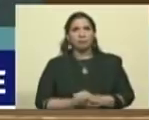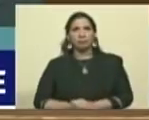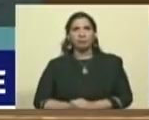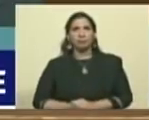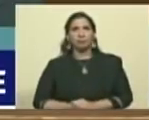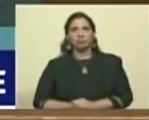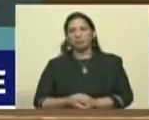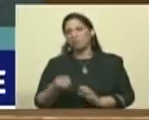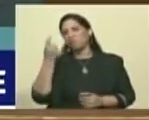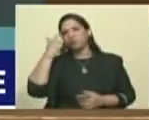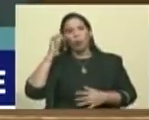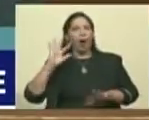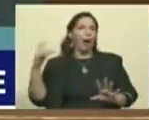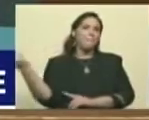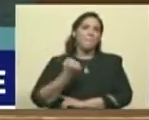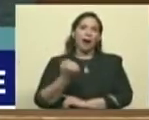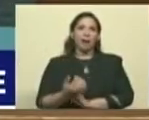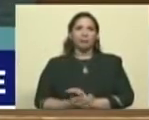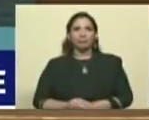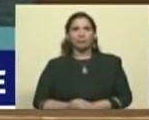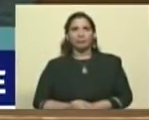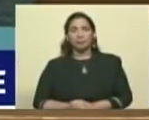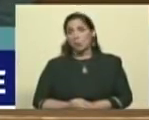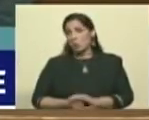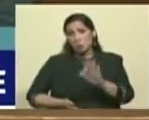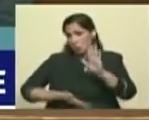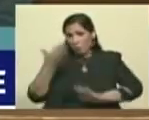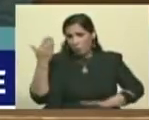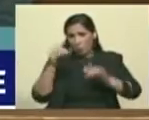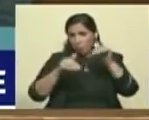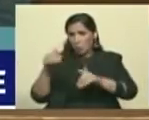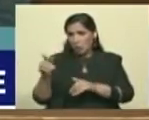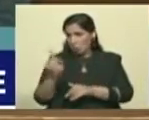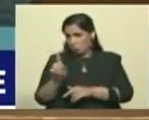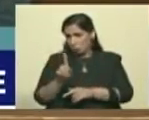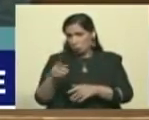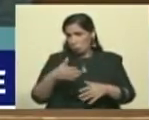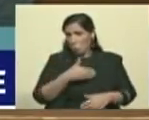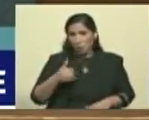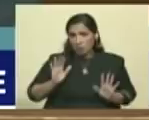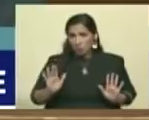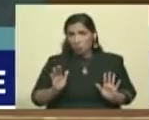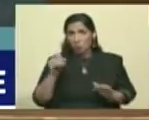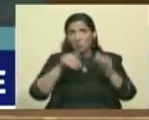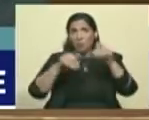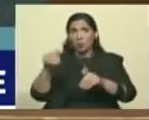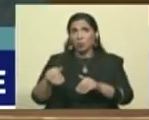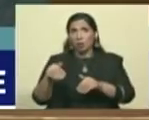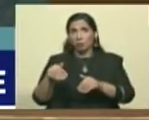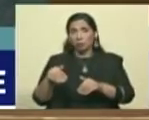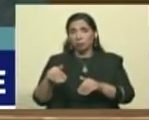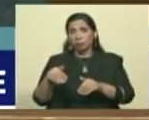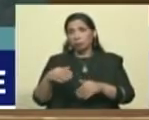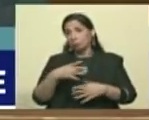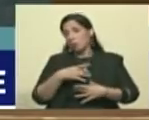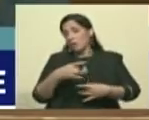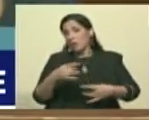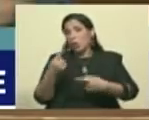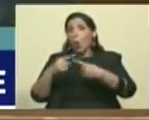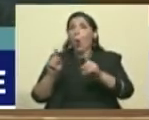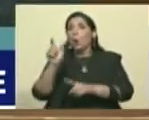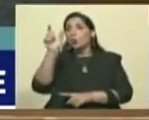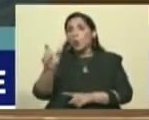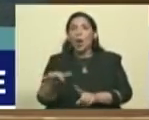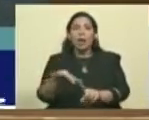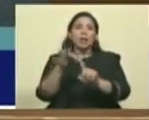pura paja. El que no fue a votar, el que no fue a votar, prefirió que otro eligiera por él. Eso es